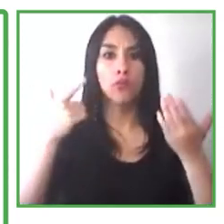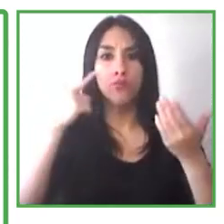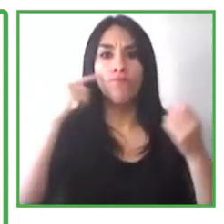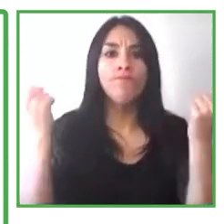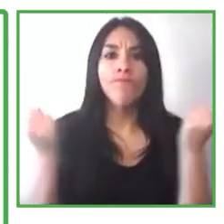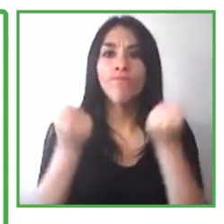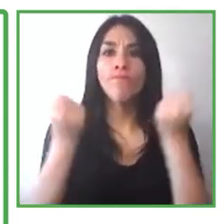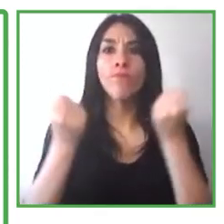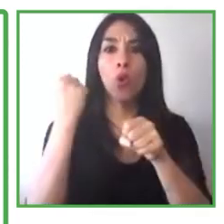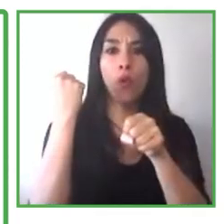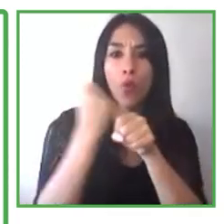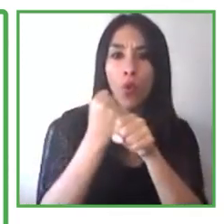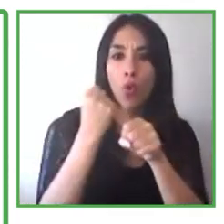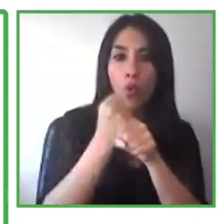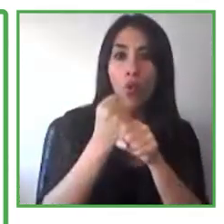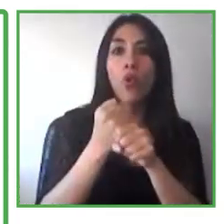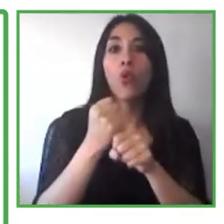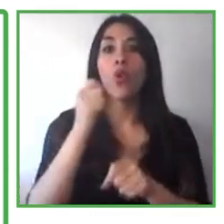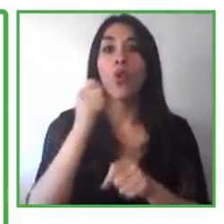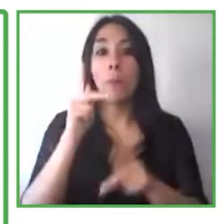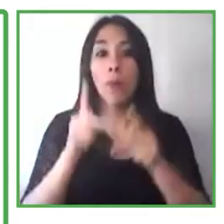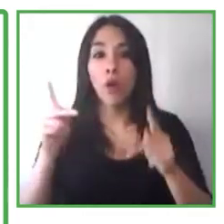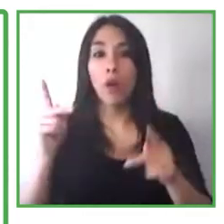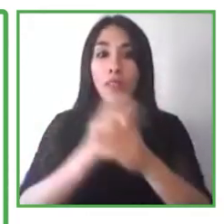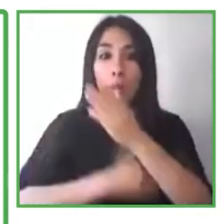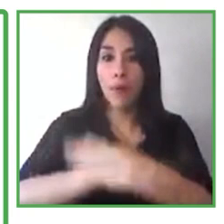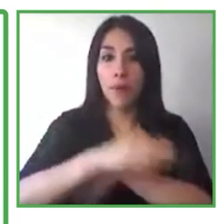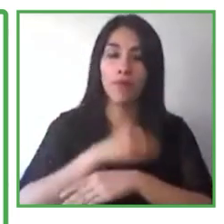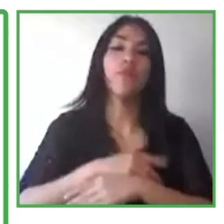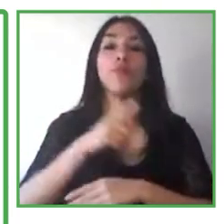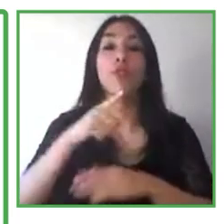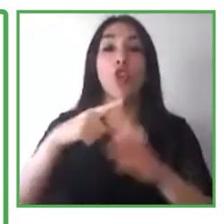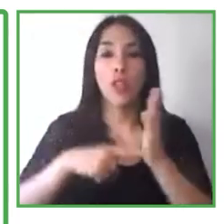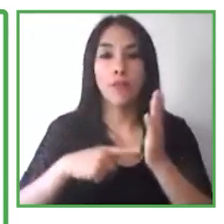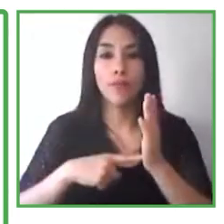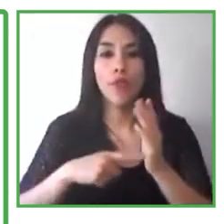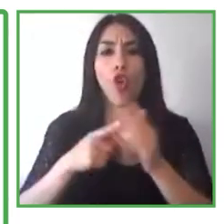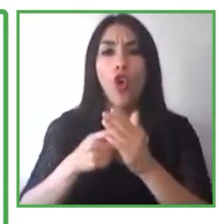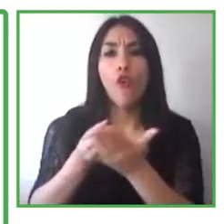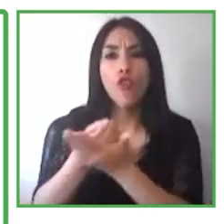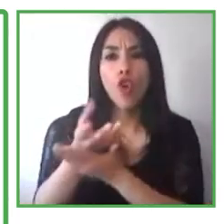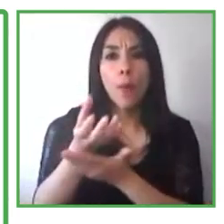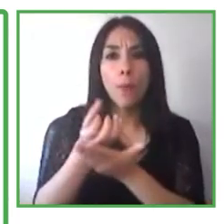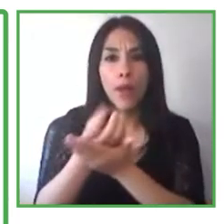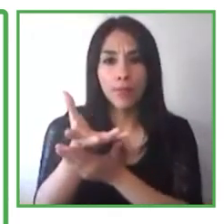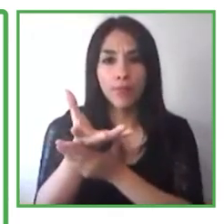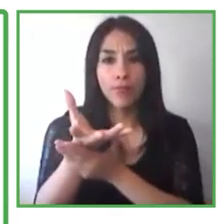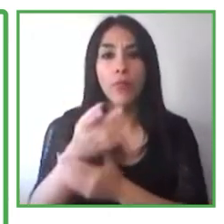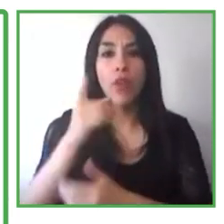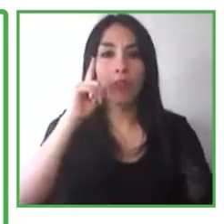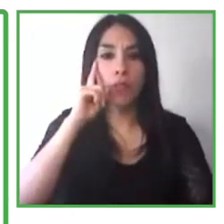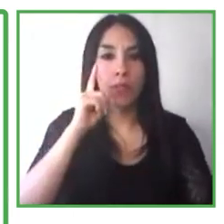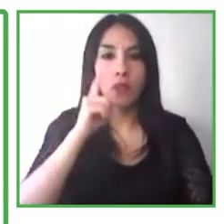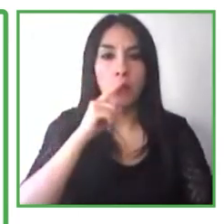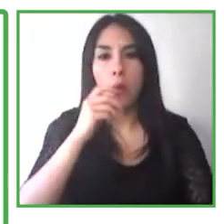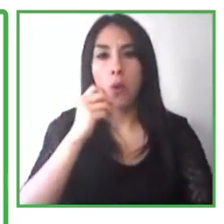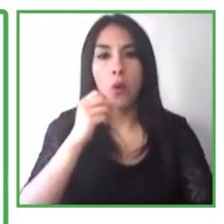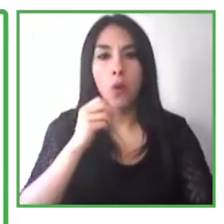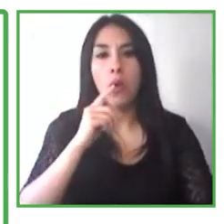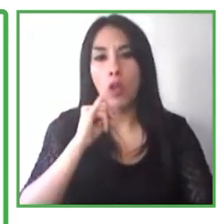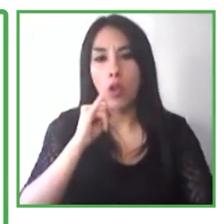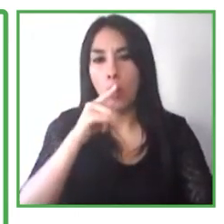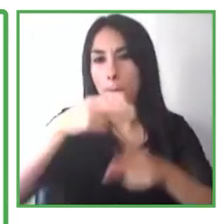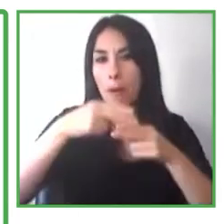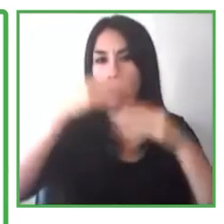de tecnología, la información o TI. Quiero compartir una diapositiva. Cada uno de nosotros va a hablar un poquito sobre las barreras que vemos al